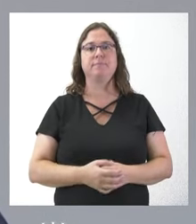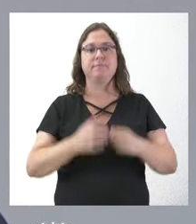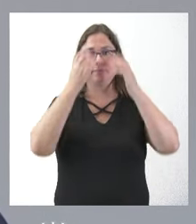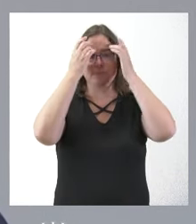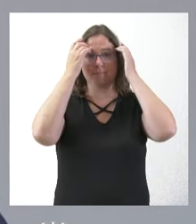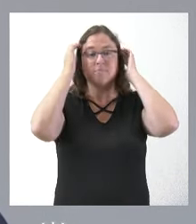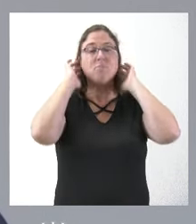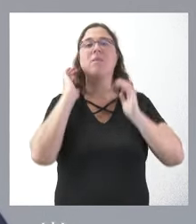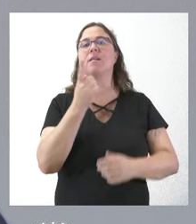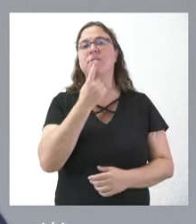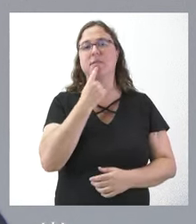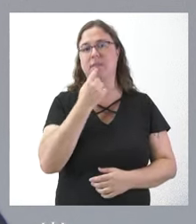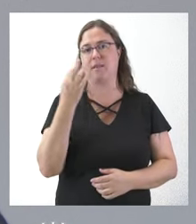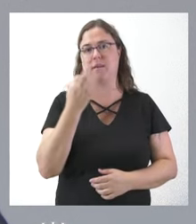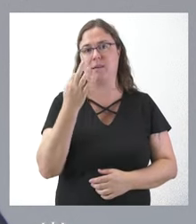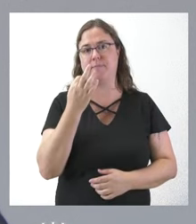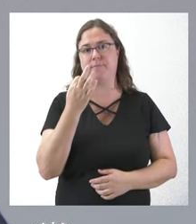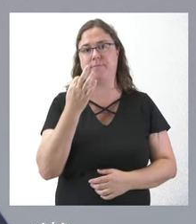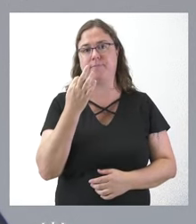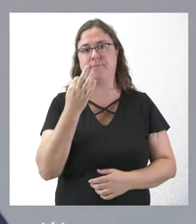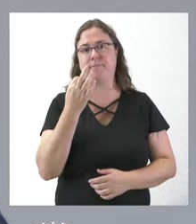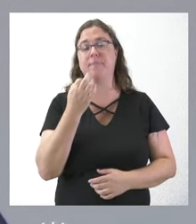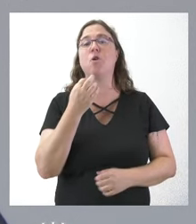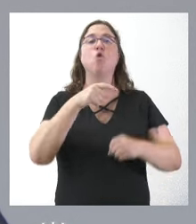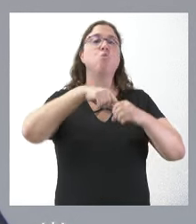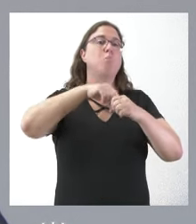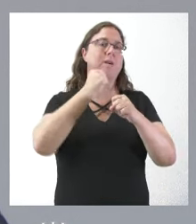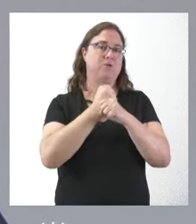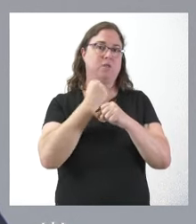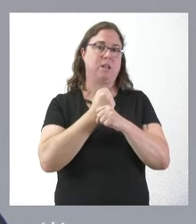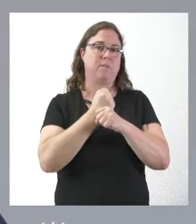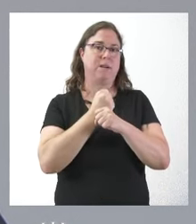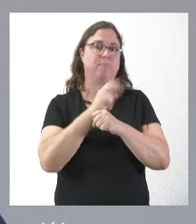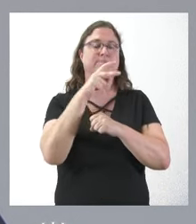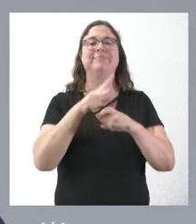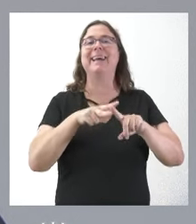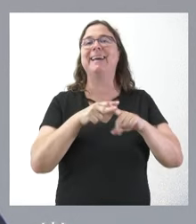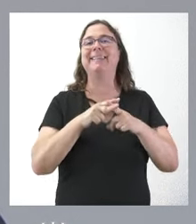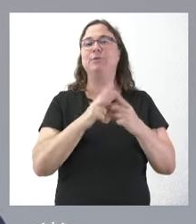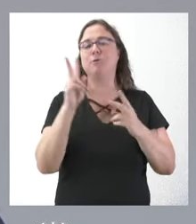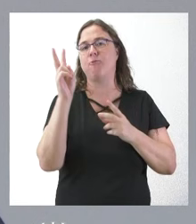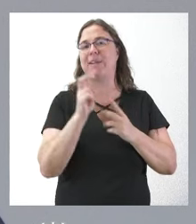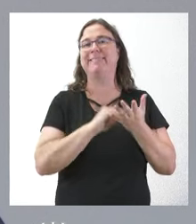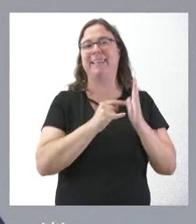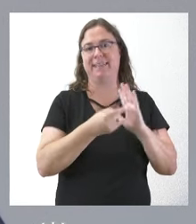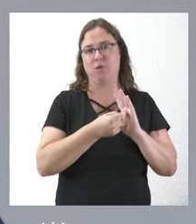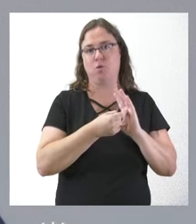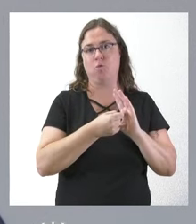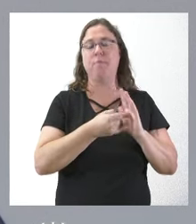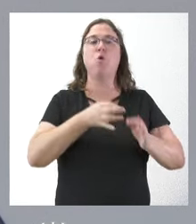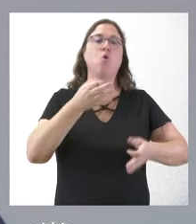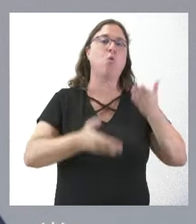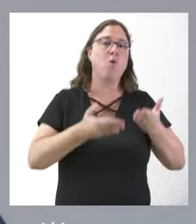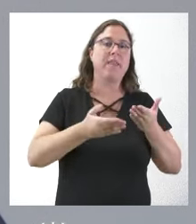Señalarles que la relación de puestos de trabajo es un instrumento técnico, jurídico, un